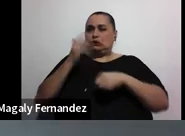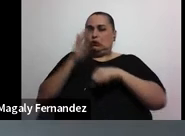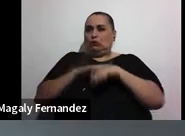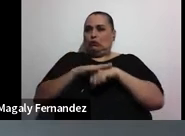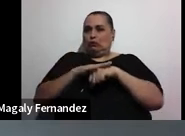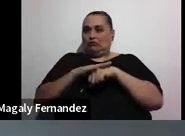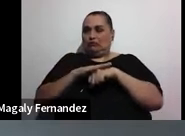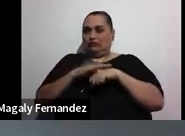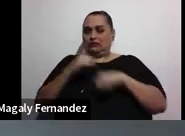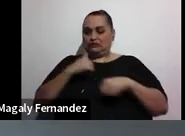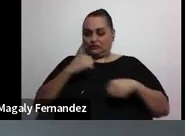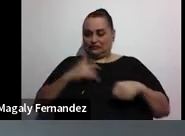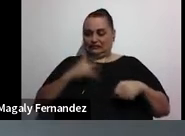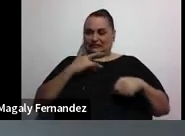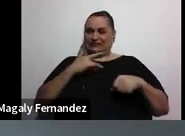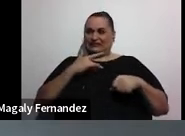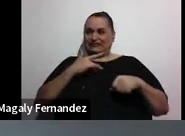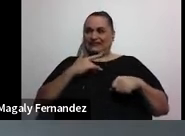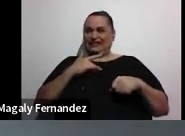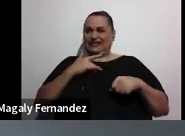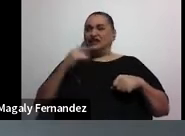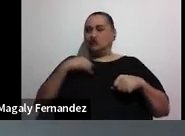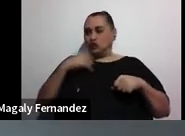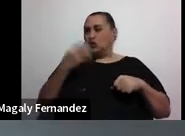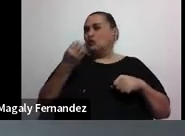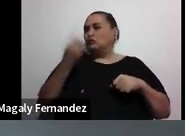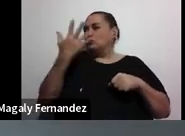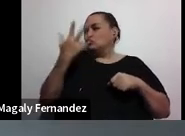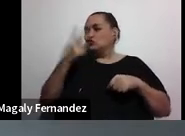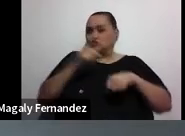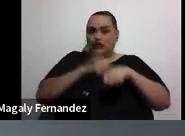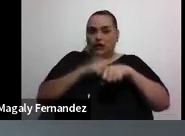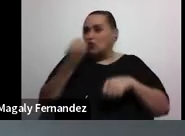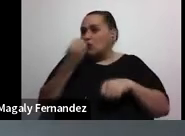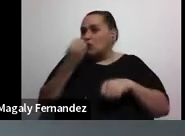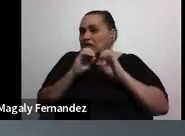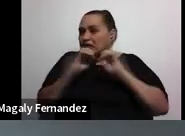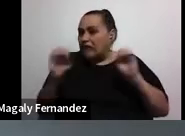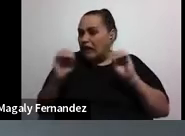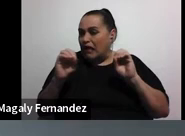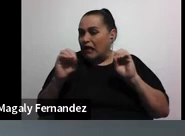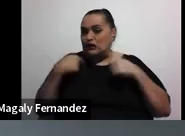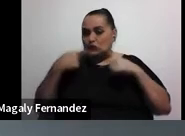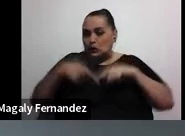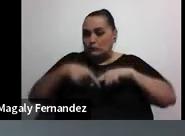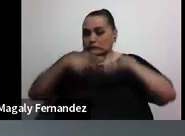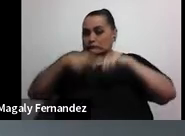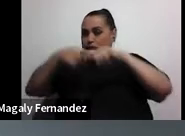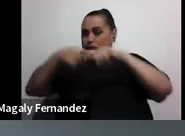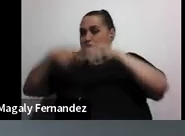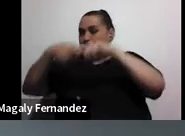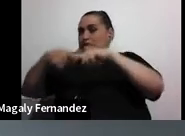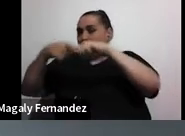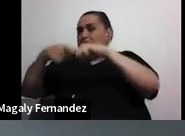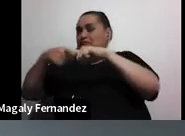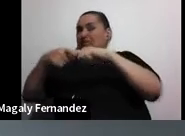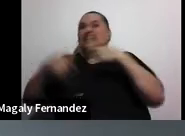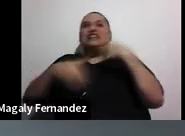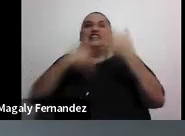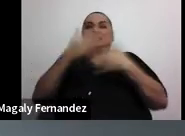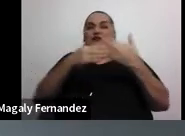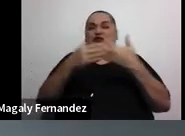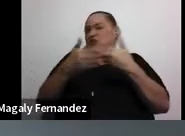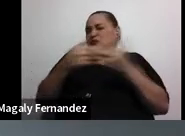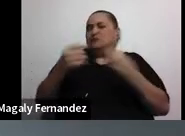sienten que, bueno, han tenido varios tiempos, no han comido nada o se han restringido en calorías. Y de repente viene ese atracón. Es una,